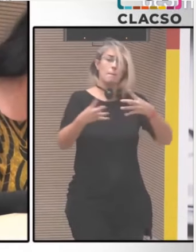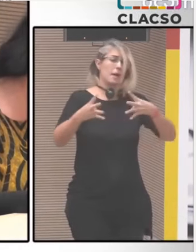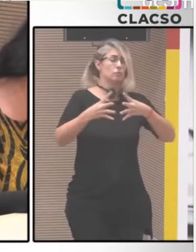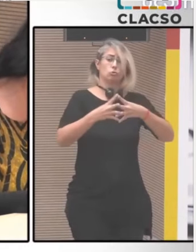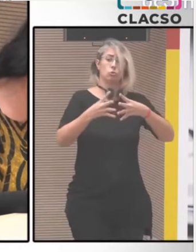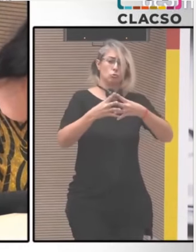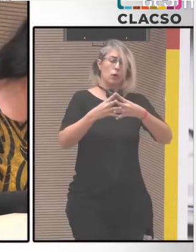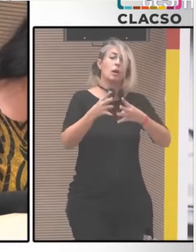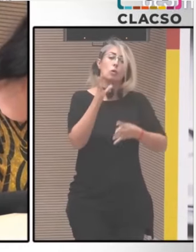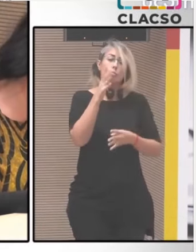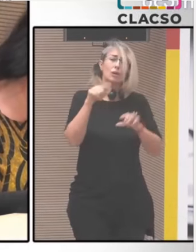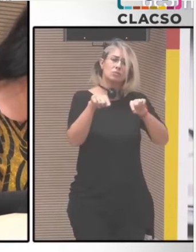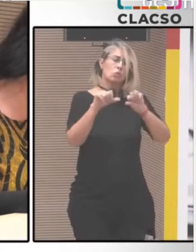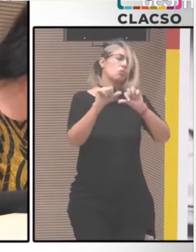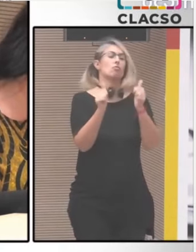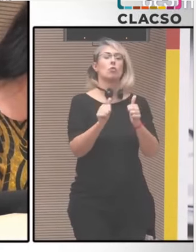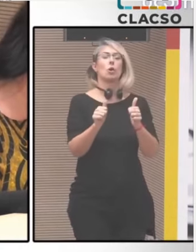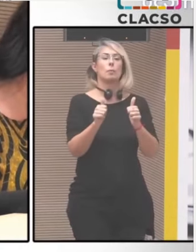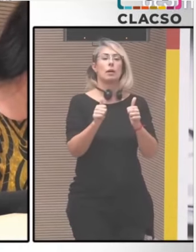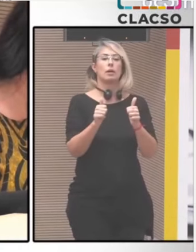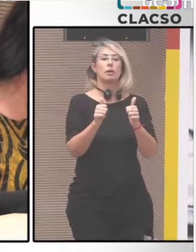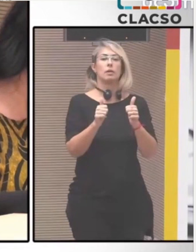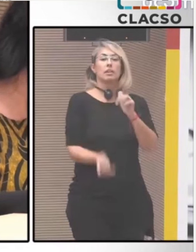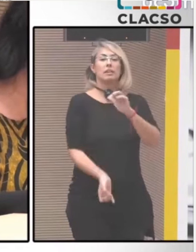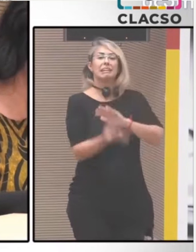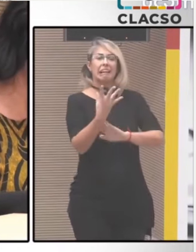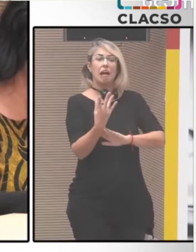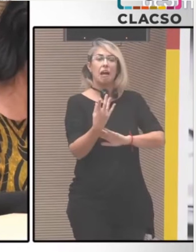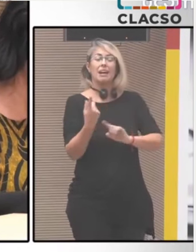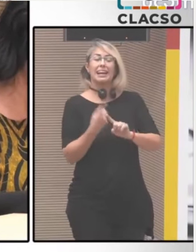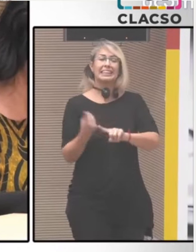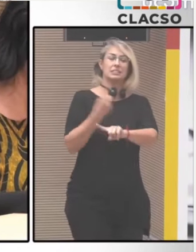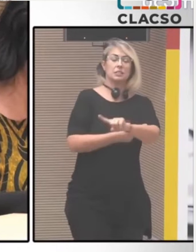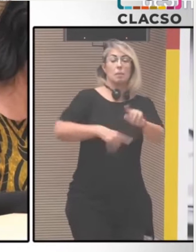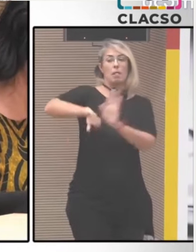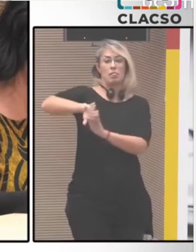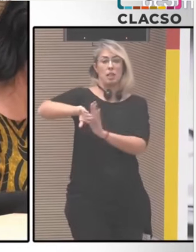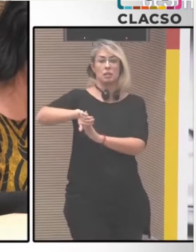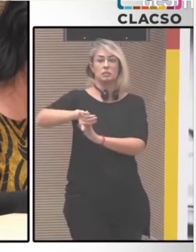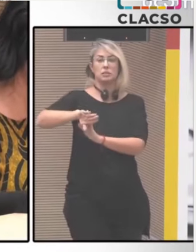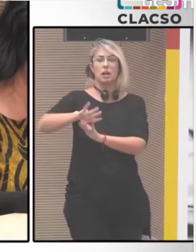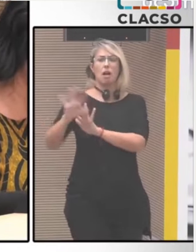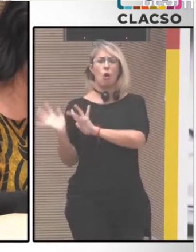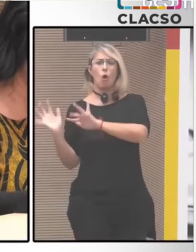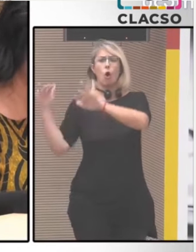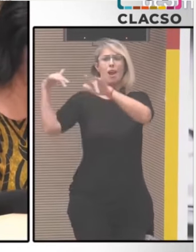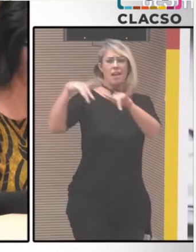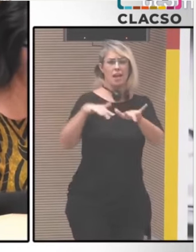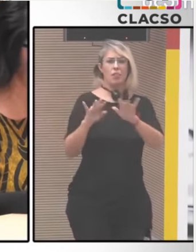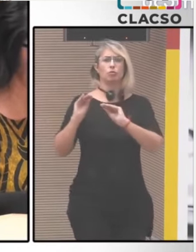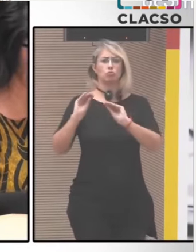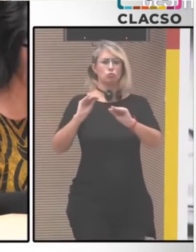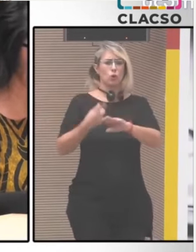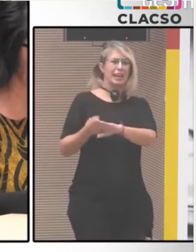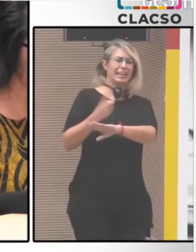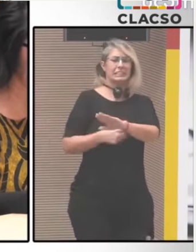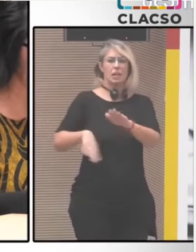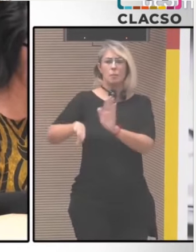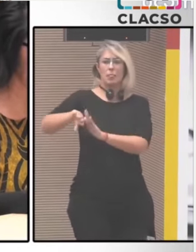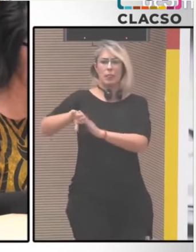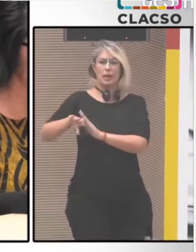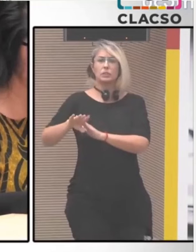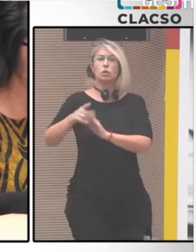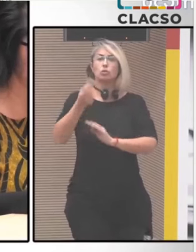que hoy está impidiendo esa igualdad, que es la cuestión del cuidado, ¿verdad? Esta idea de las